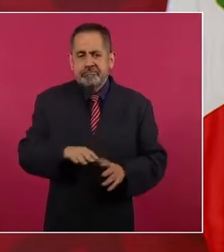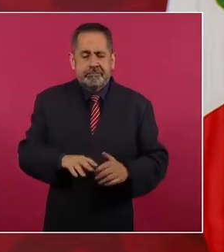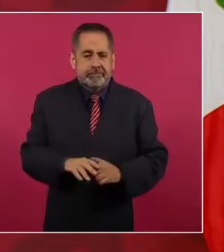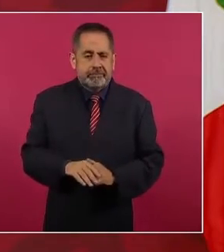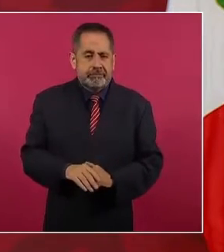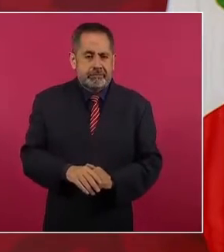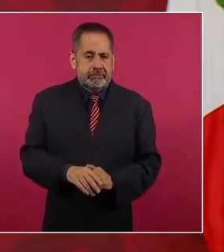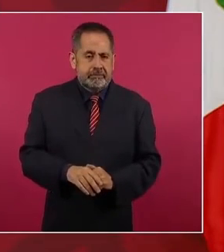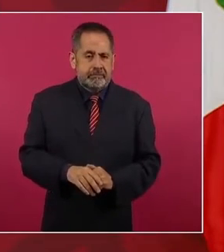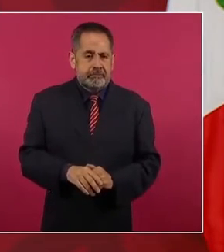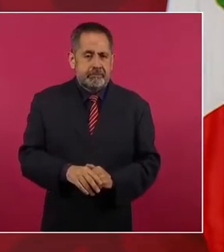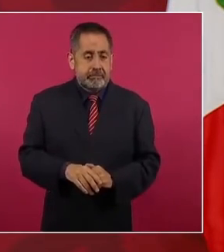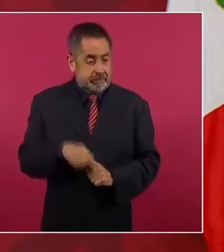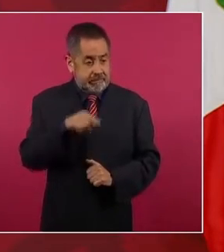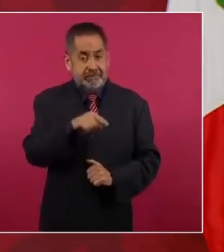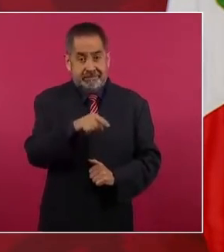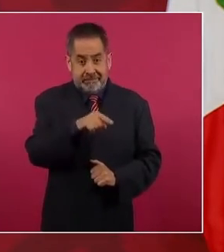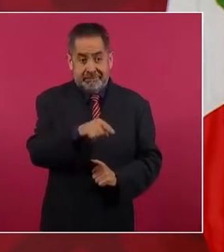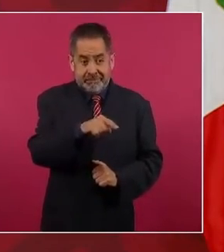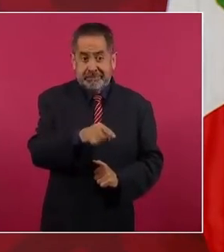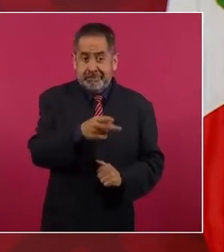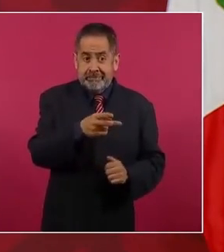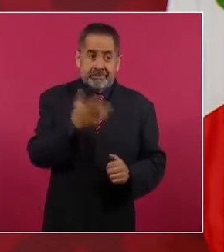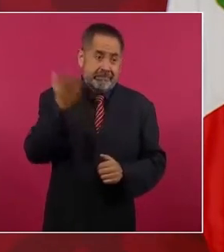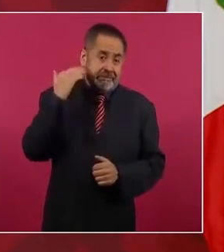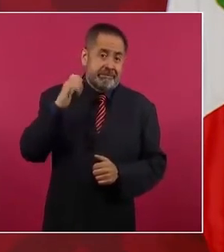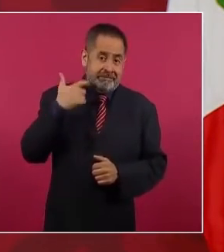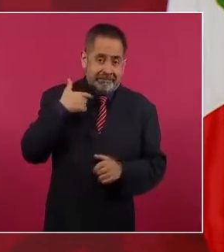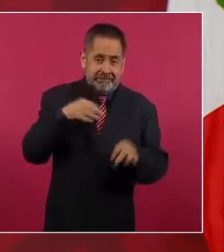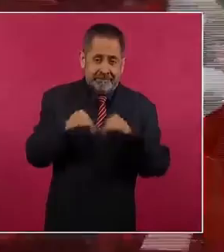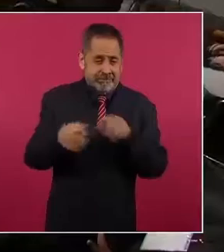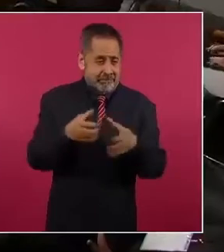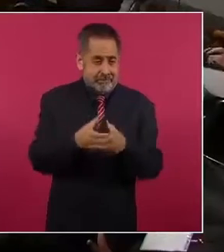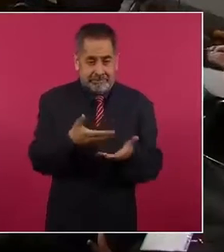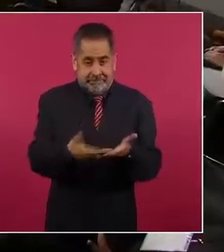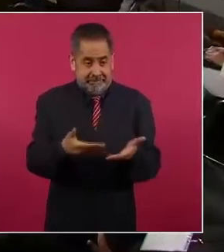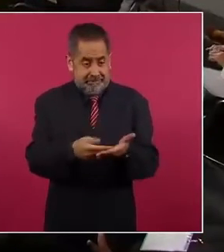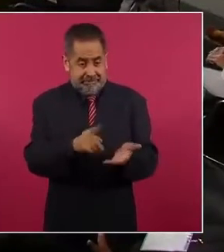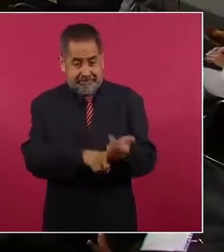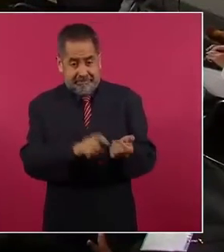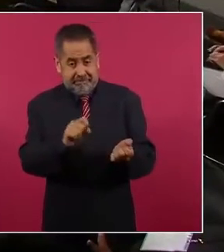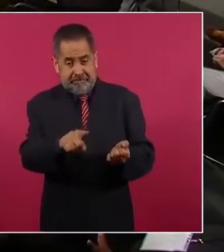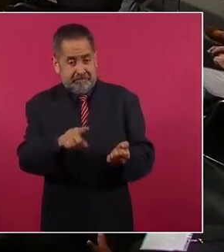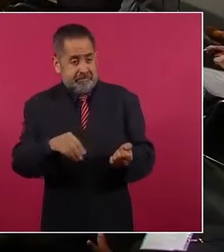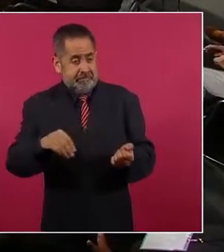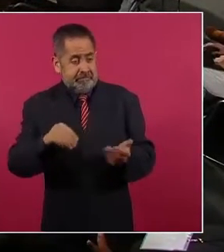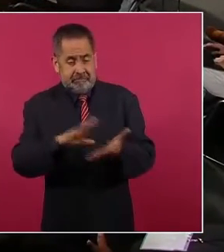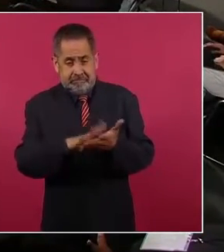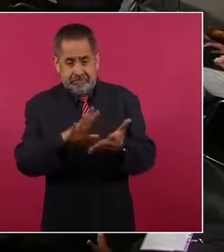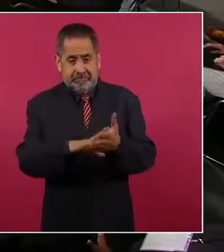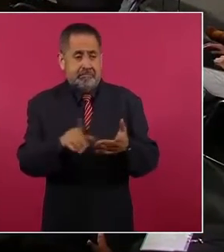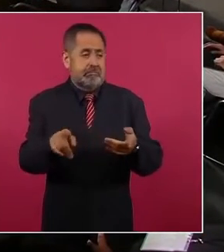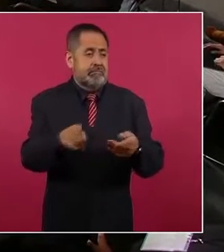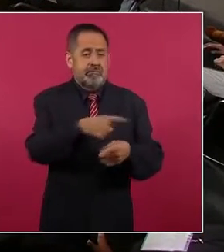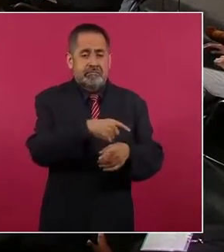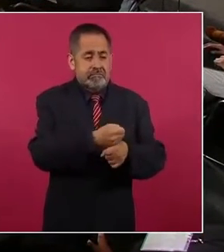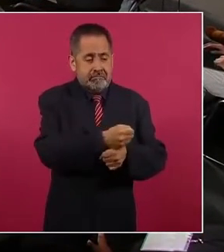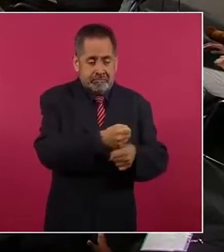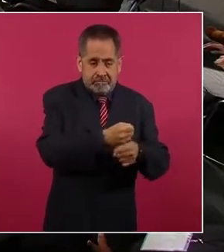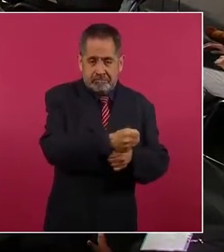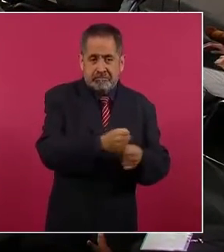De ahí salieron todos los que están ahora en la cárcel o acusados de tortura